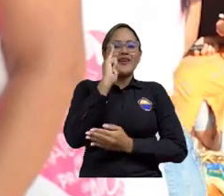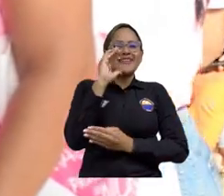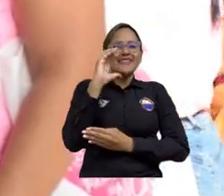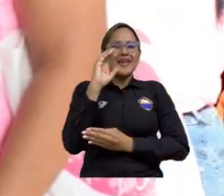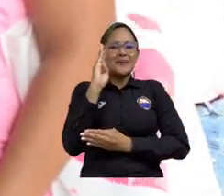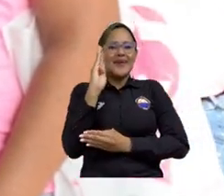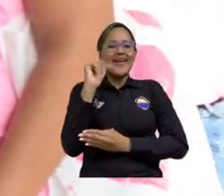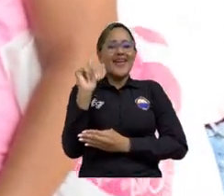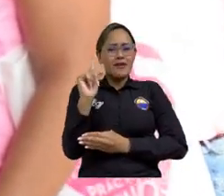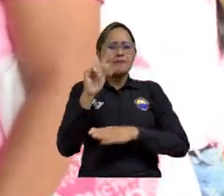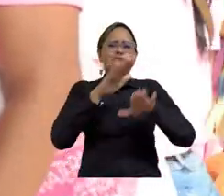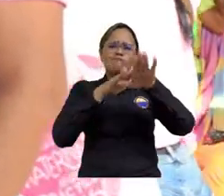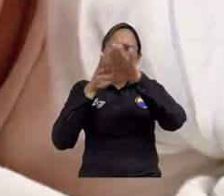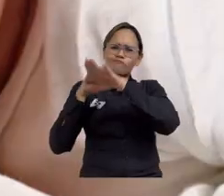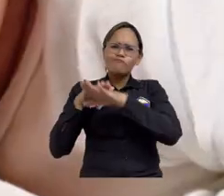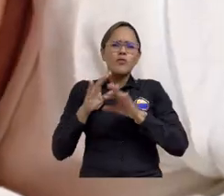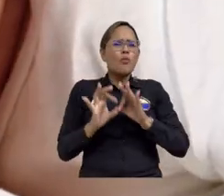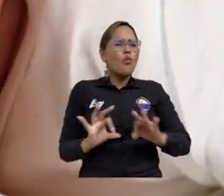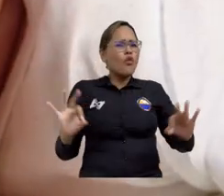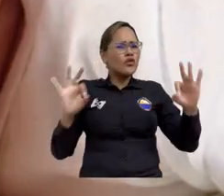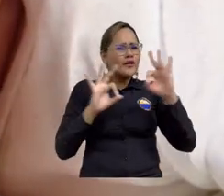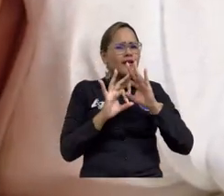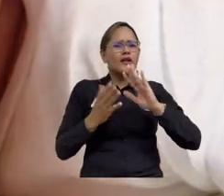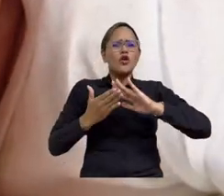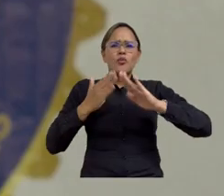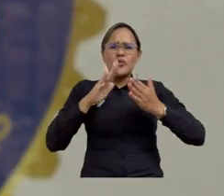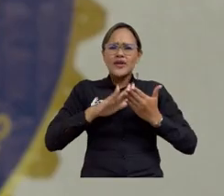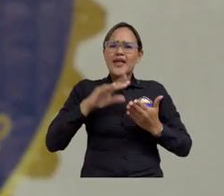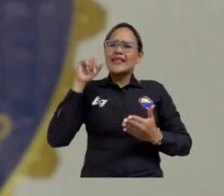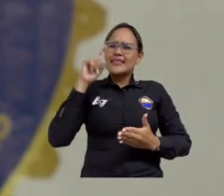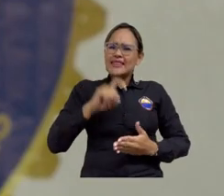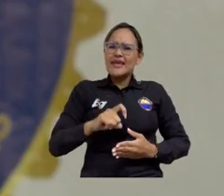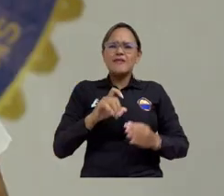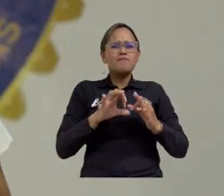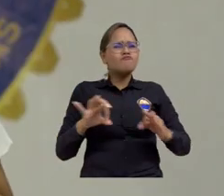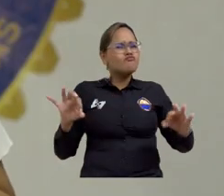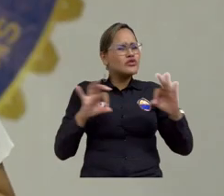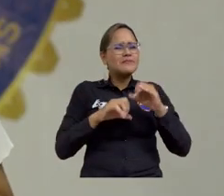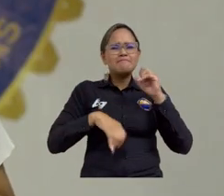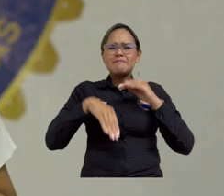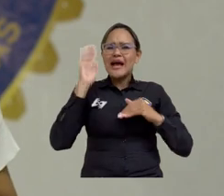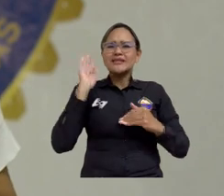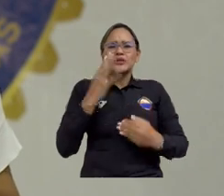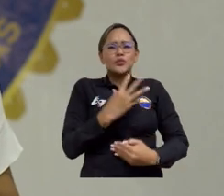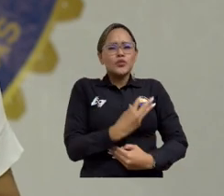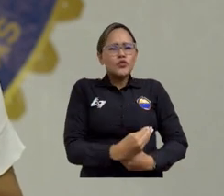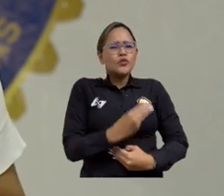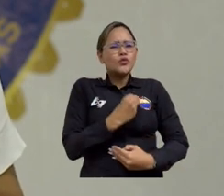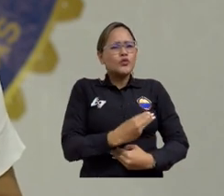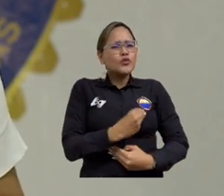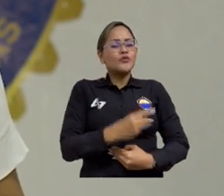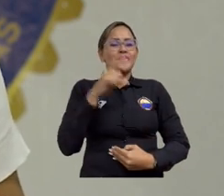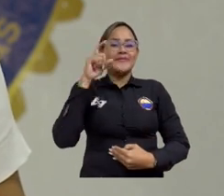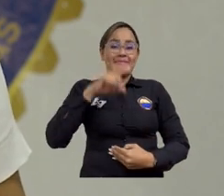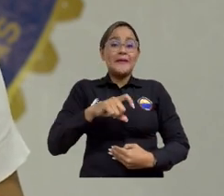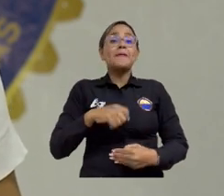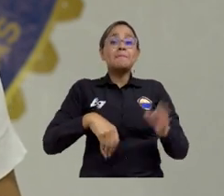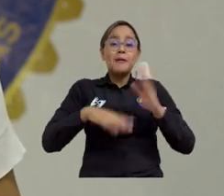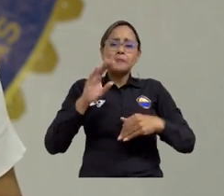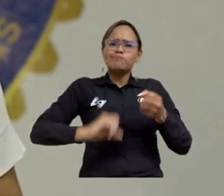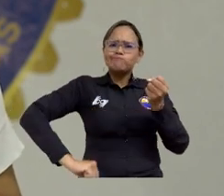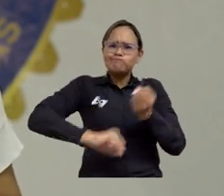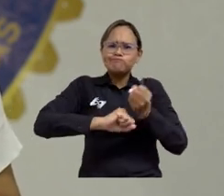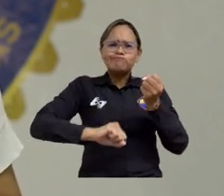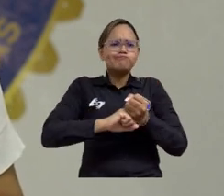defiende tanto la lactancia materna desde las comunidades. Quiere decir que todos los profesionales tenemos que capacitarnos y educarnos para poder